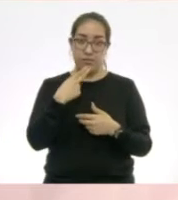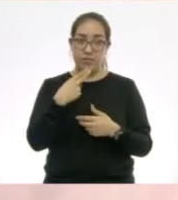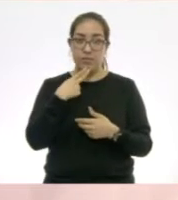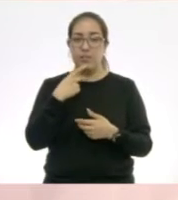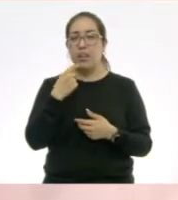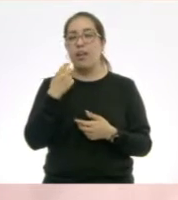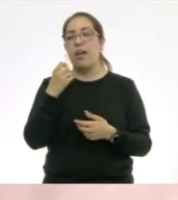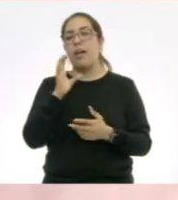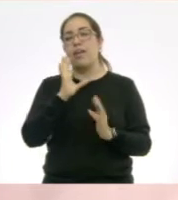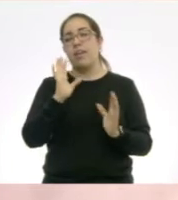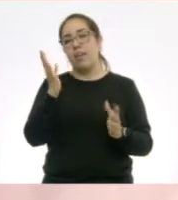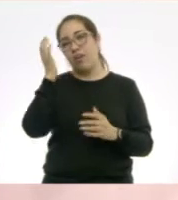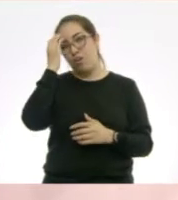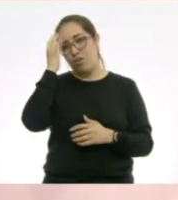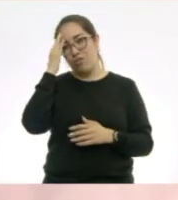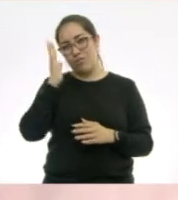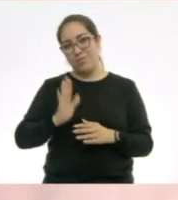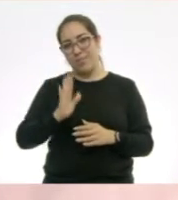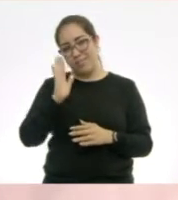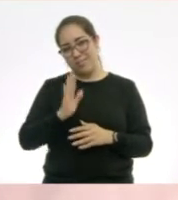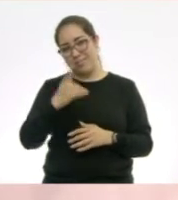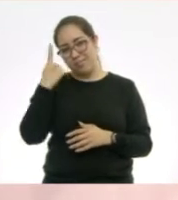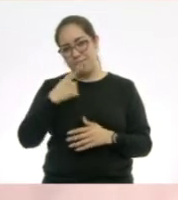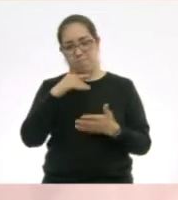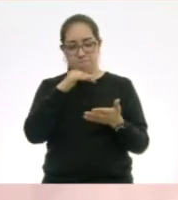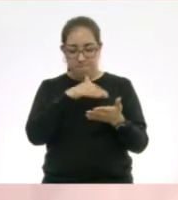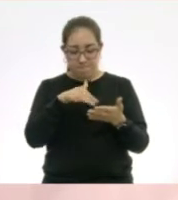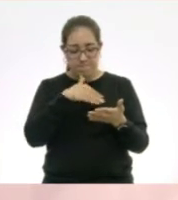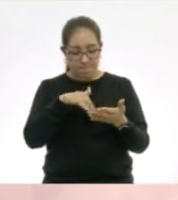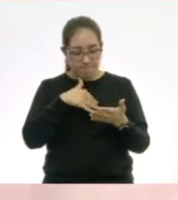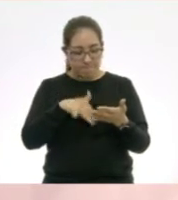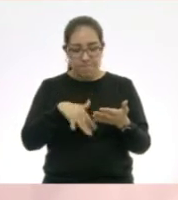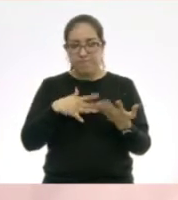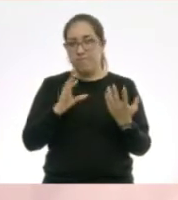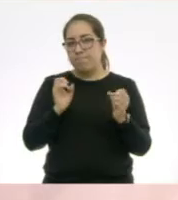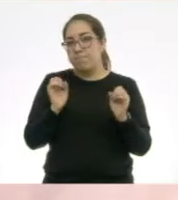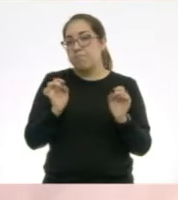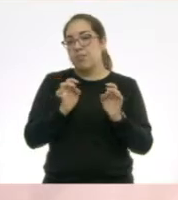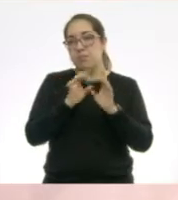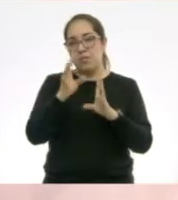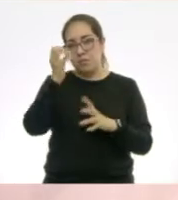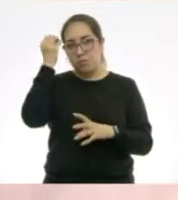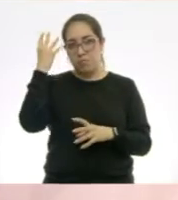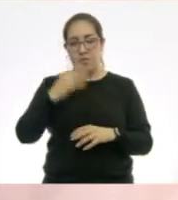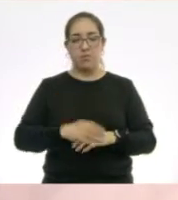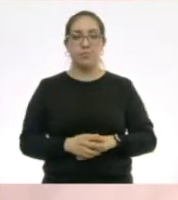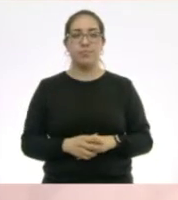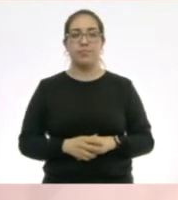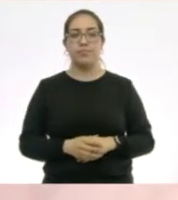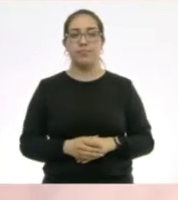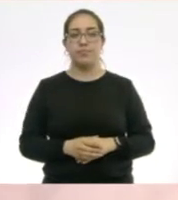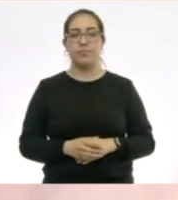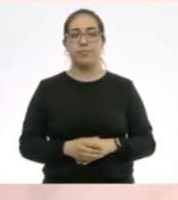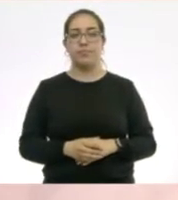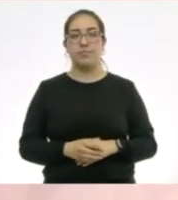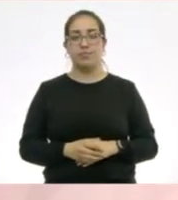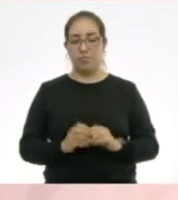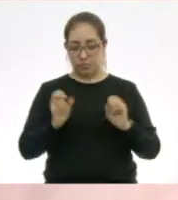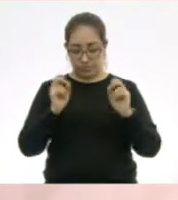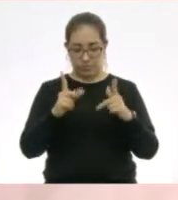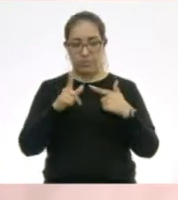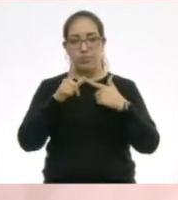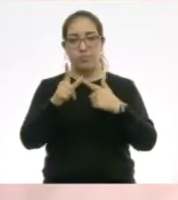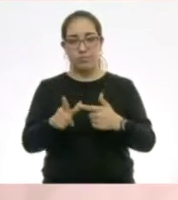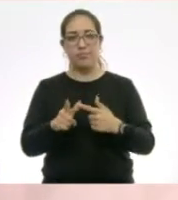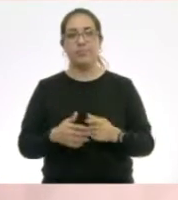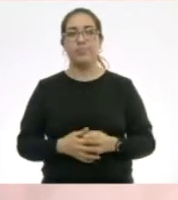tradicionalmente nuestro acordeón. Yo traigo también mi acordeón. ¿Ya lo vieron? Bien. Entonces, ¿qué les parece si seguimos